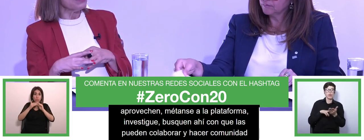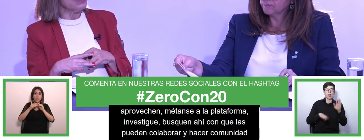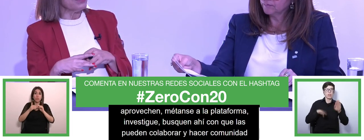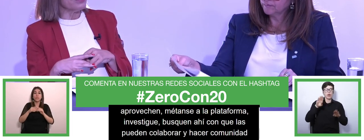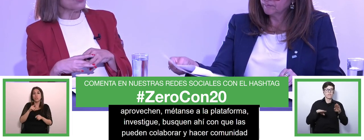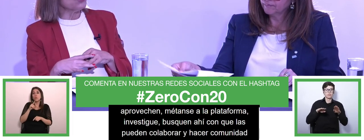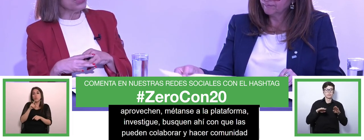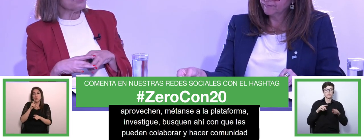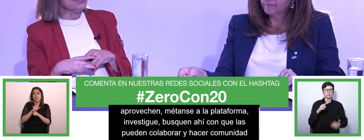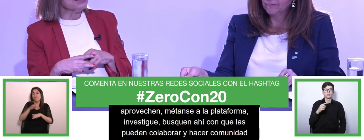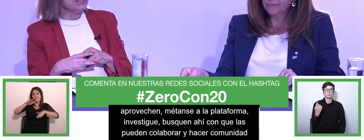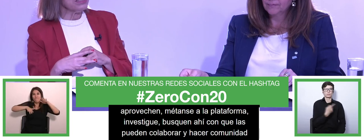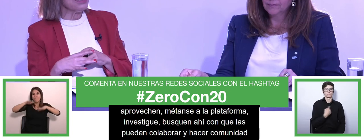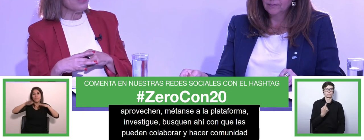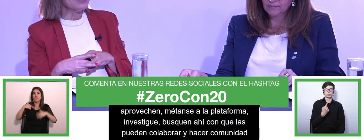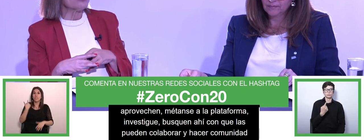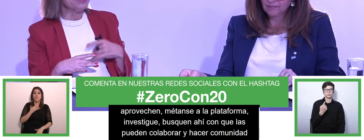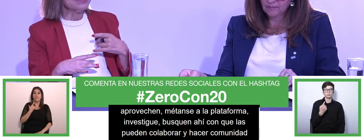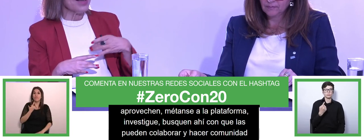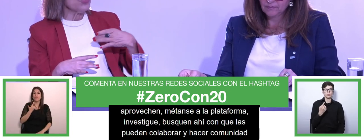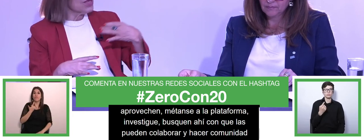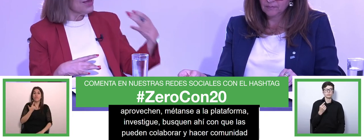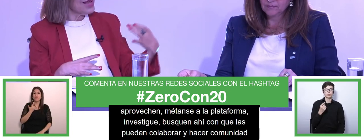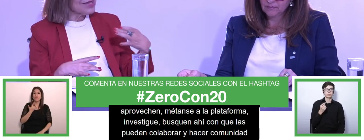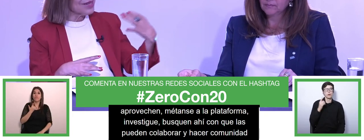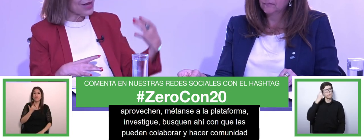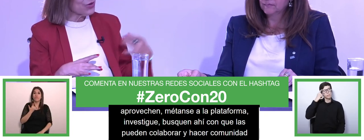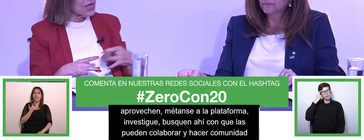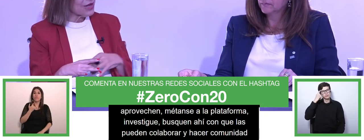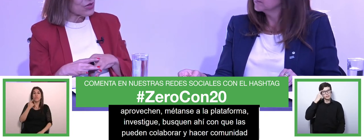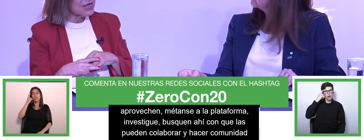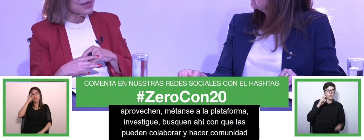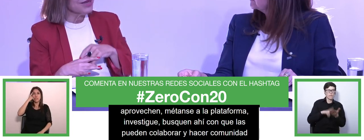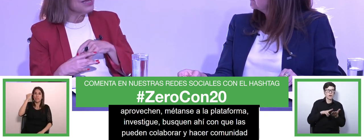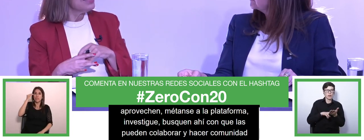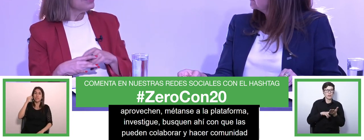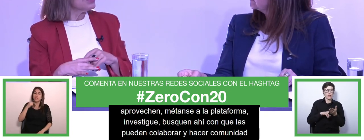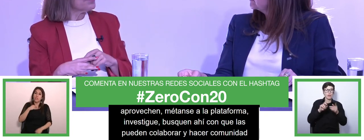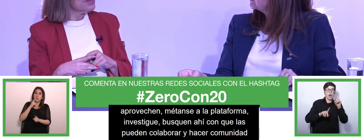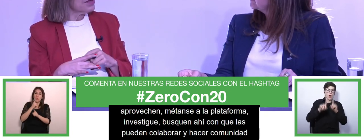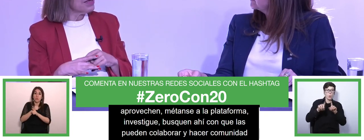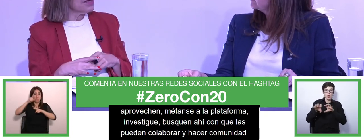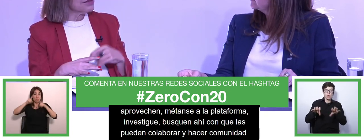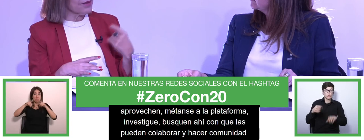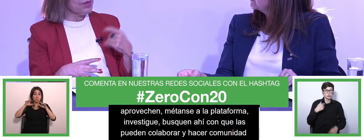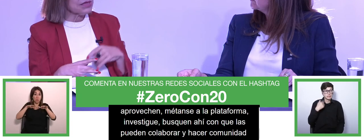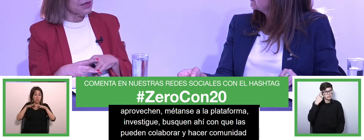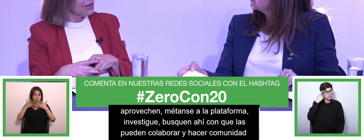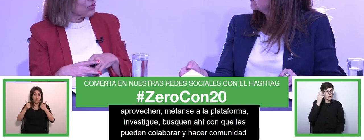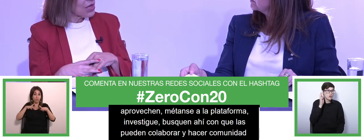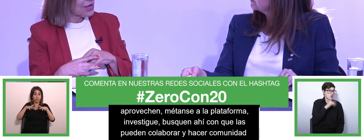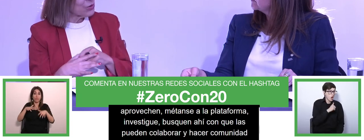como de repente pensamos que hay ciertas cosas que no existen y capaz que están